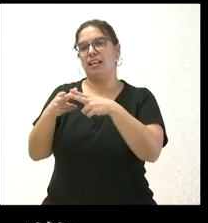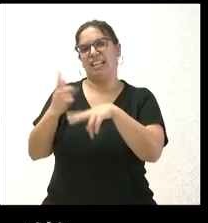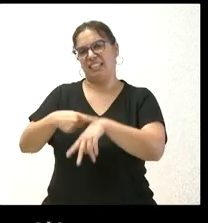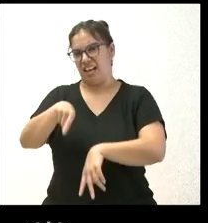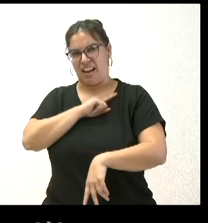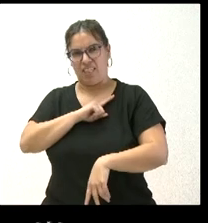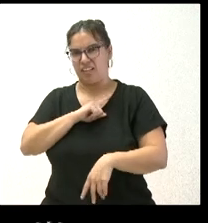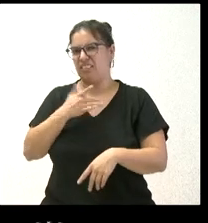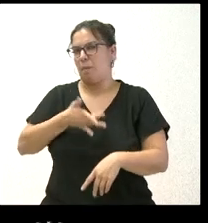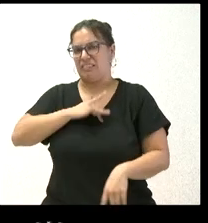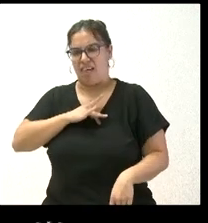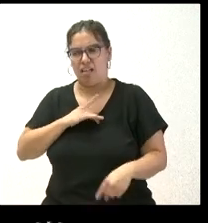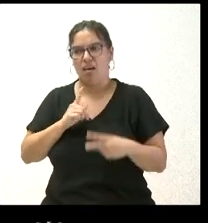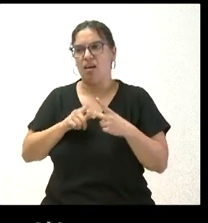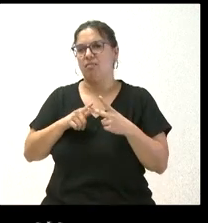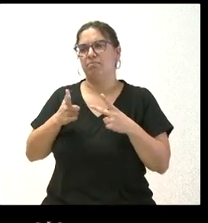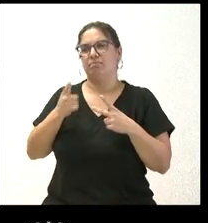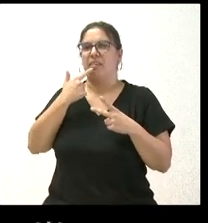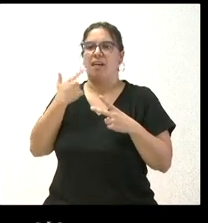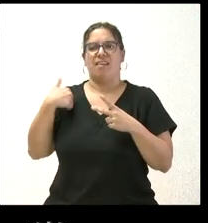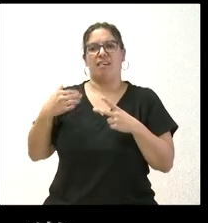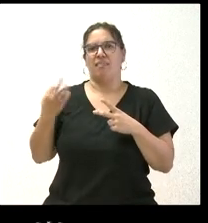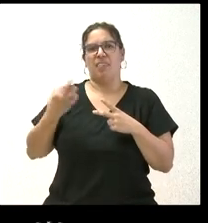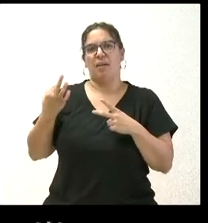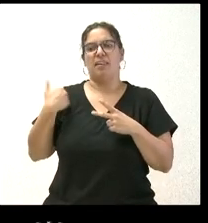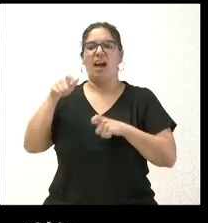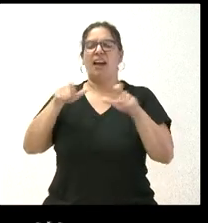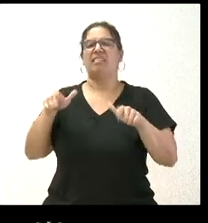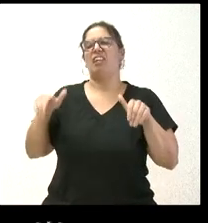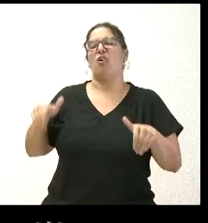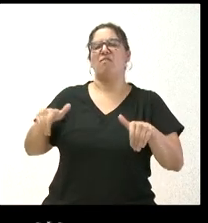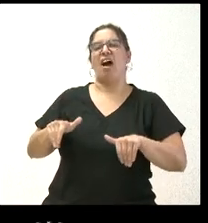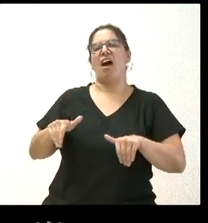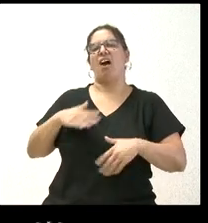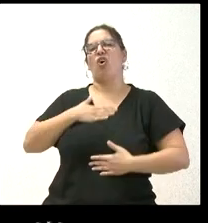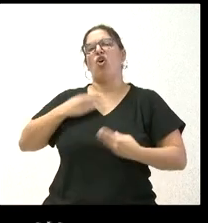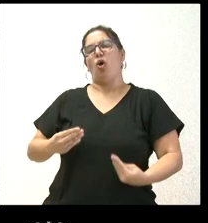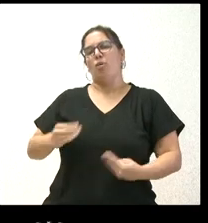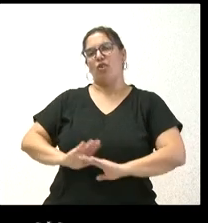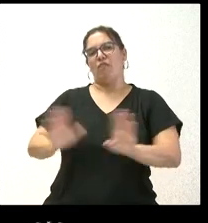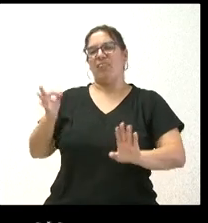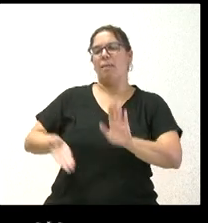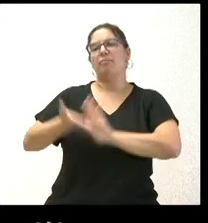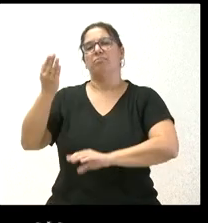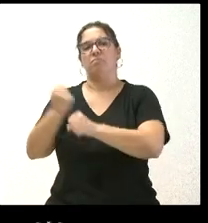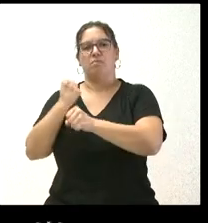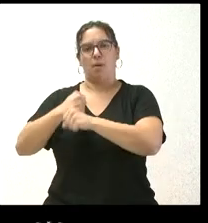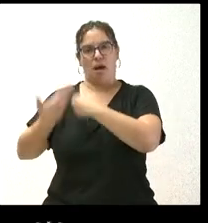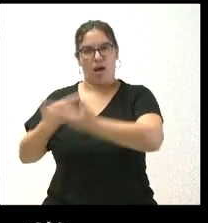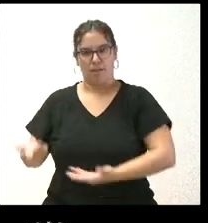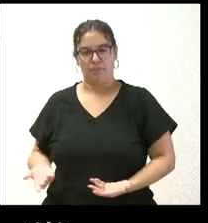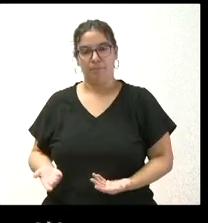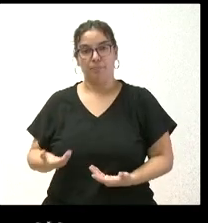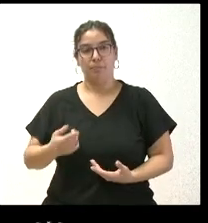tienen que dejar de estar en el sofá y ir a encontrar un empleo. El Gobierno en su conjunto las